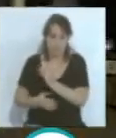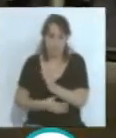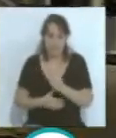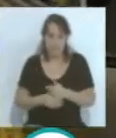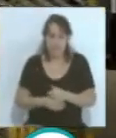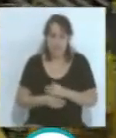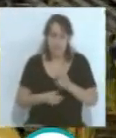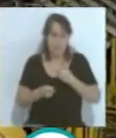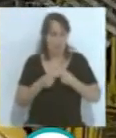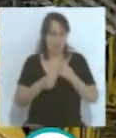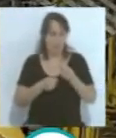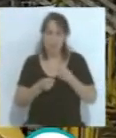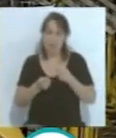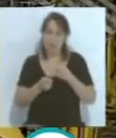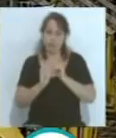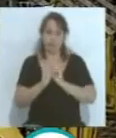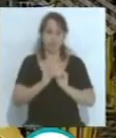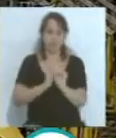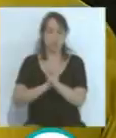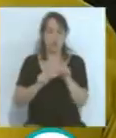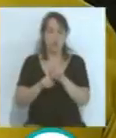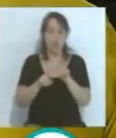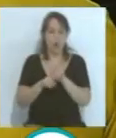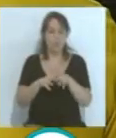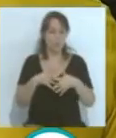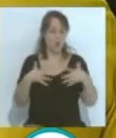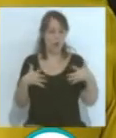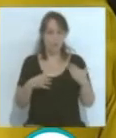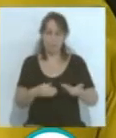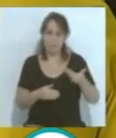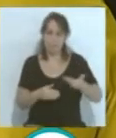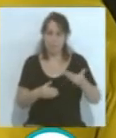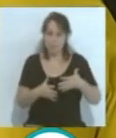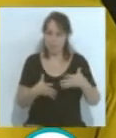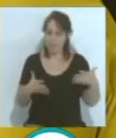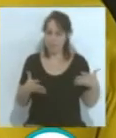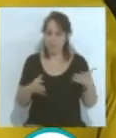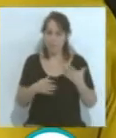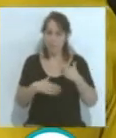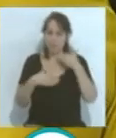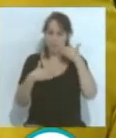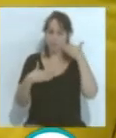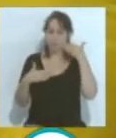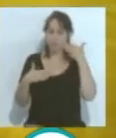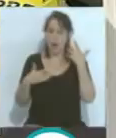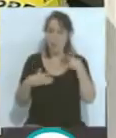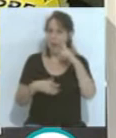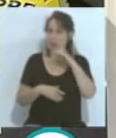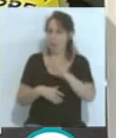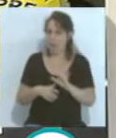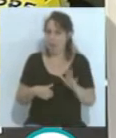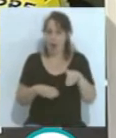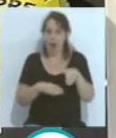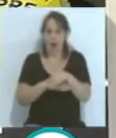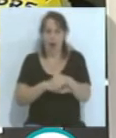la tienda como si fuese más grande, más importante, parecía que no cabía en la